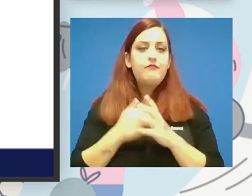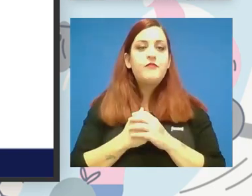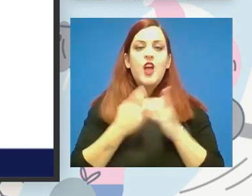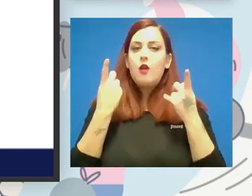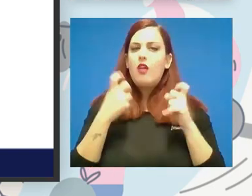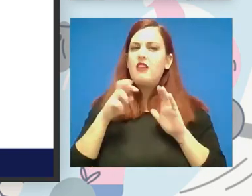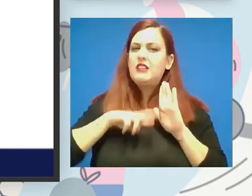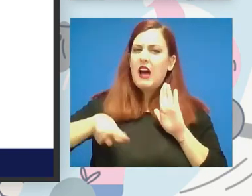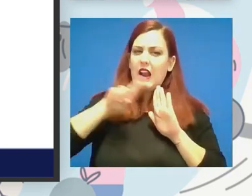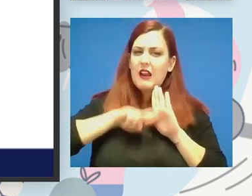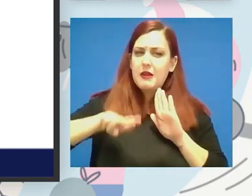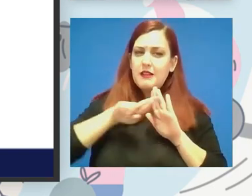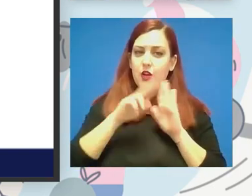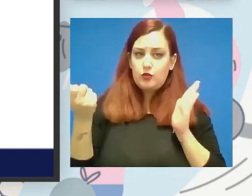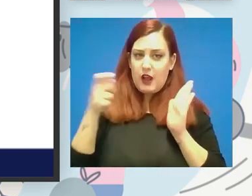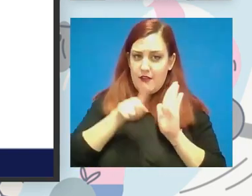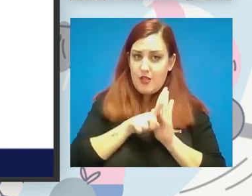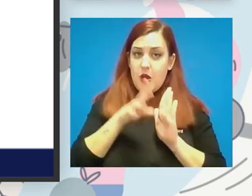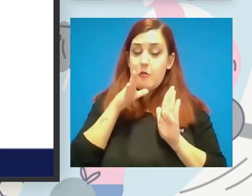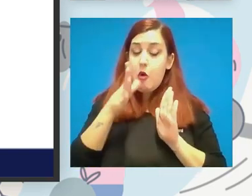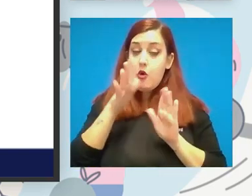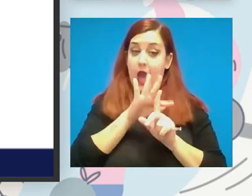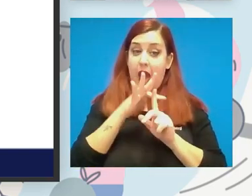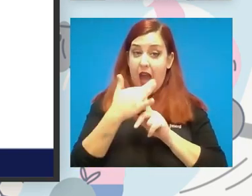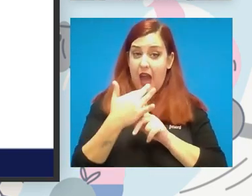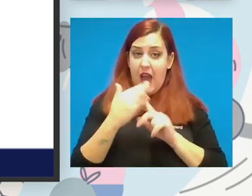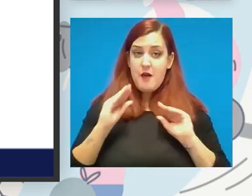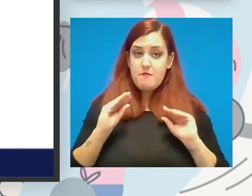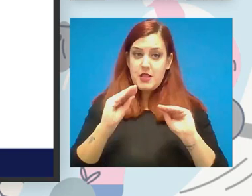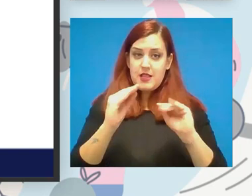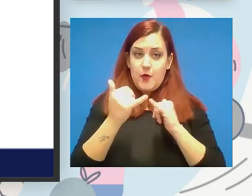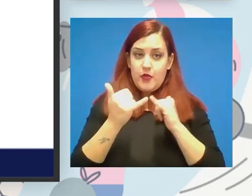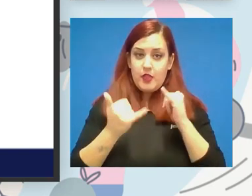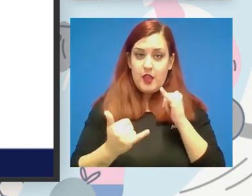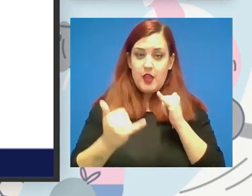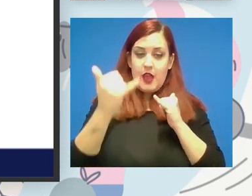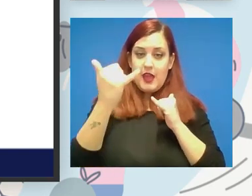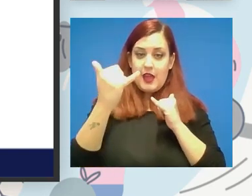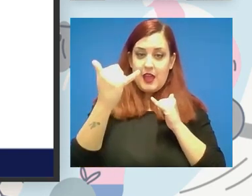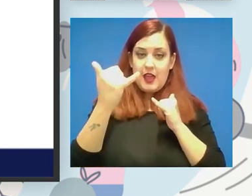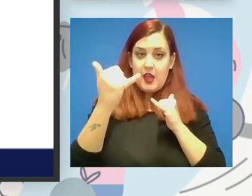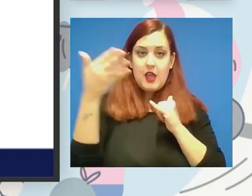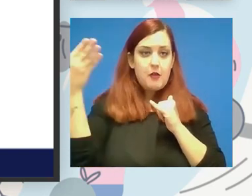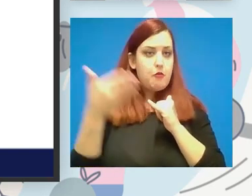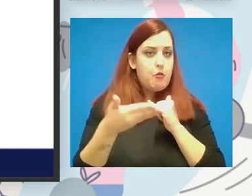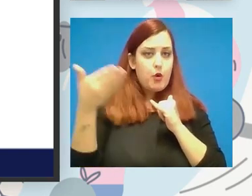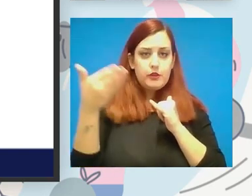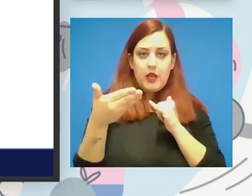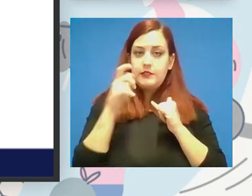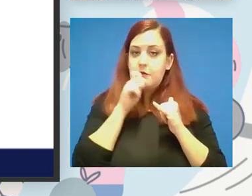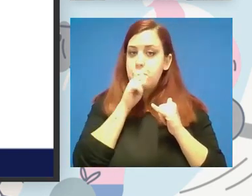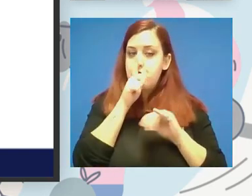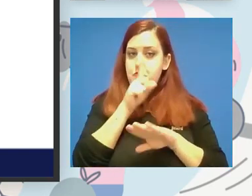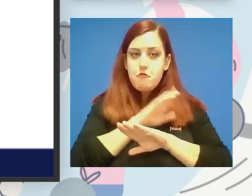supuesto, todo lo que entra en este ámbito es el eje, el segundo eje más importante o